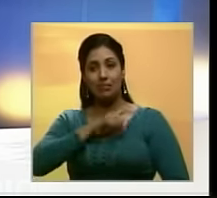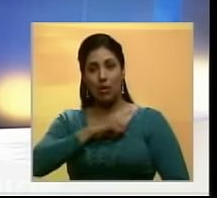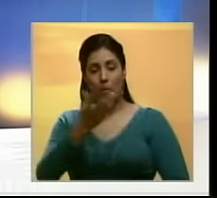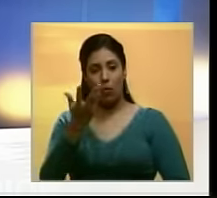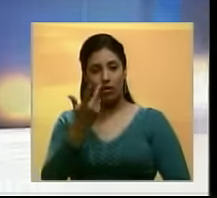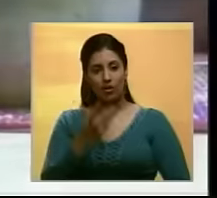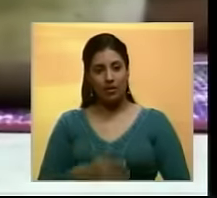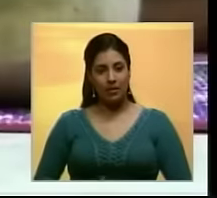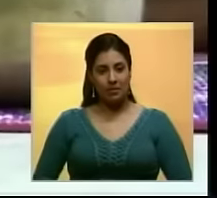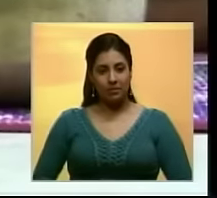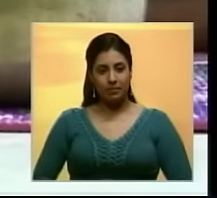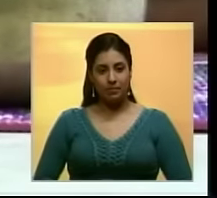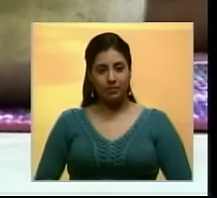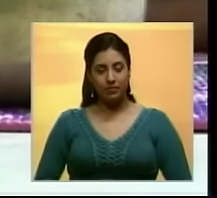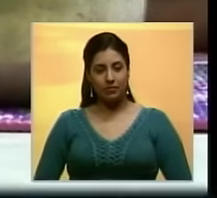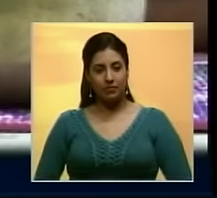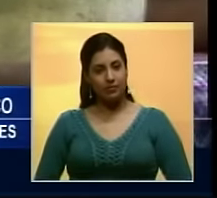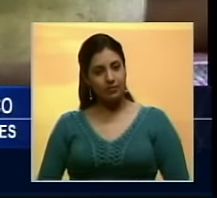el reporte.